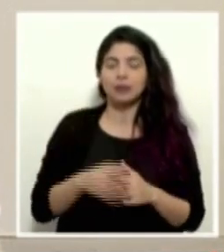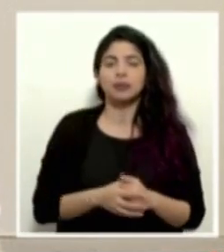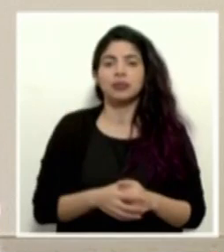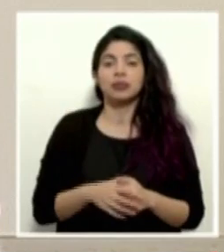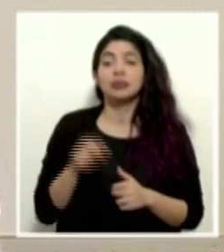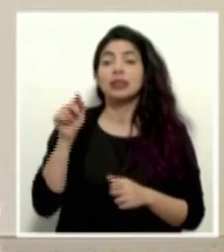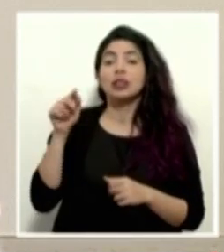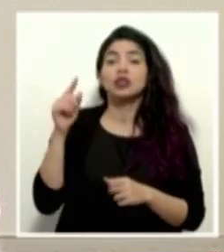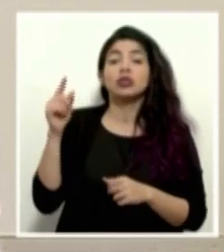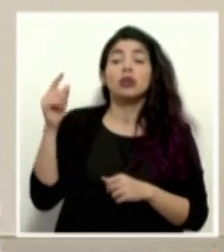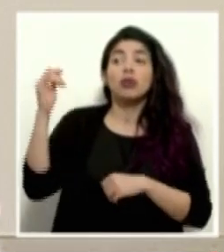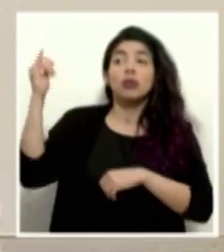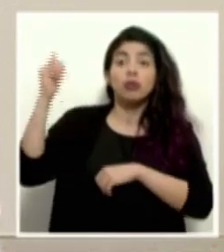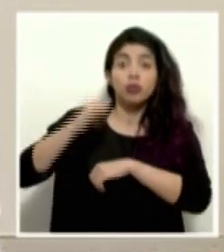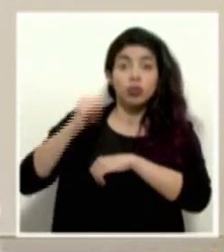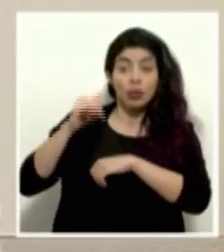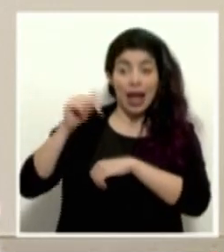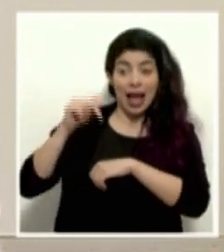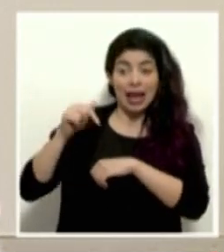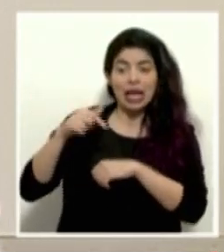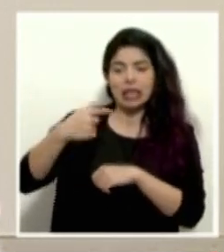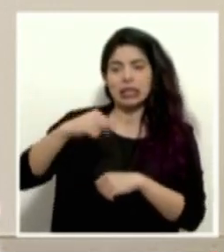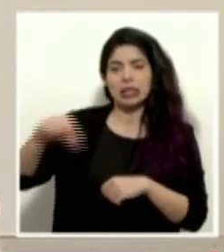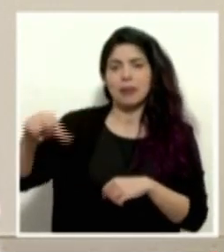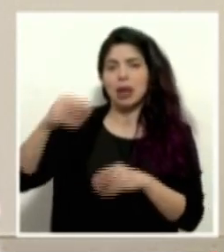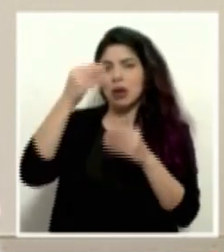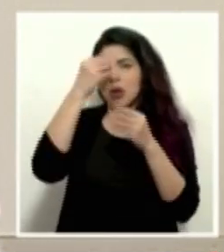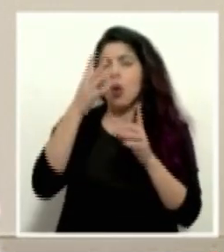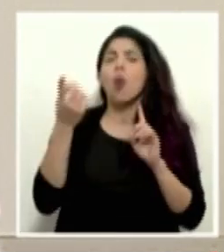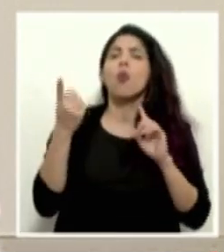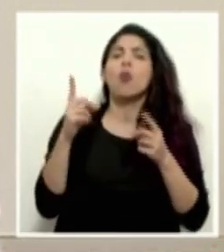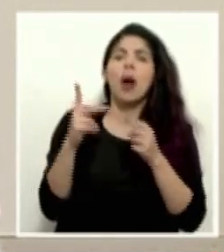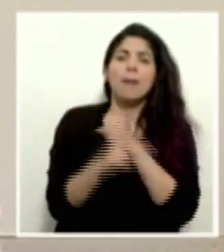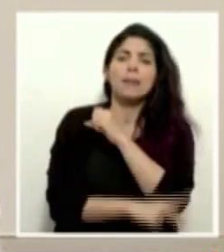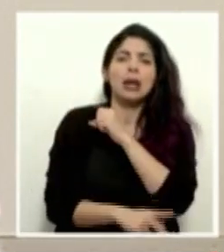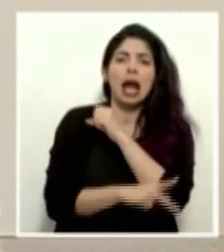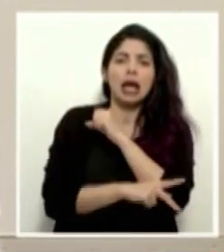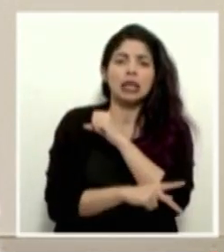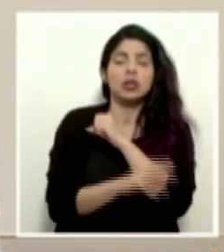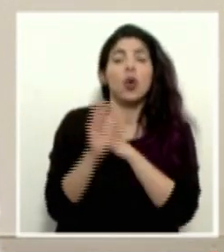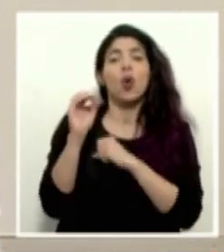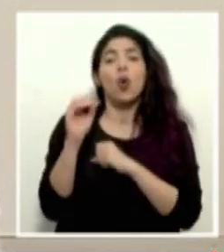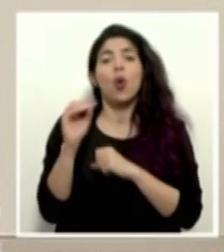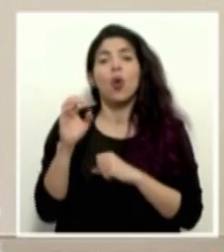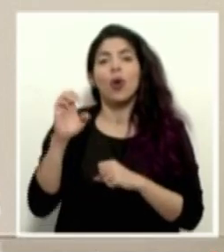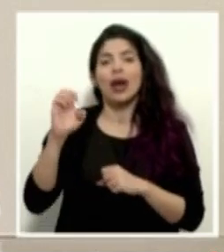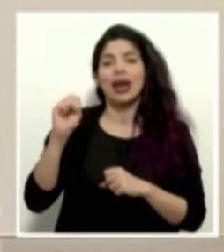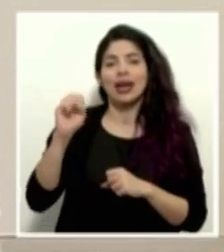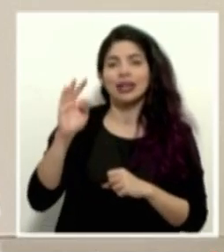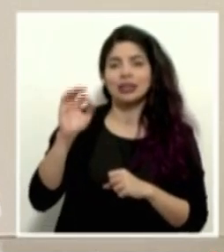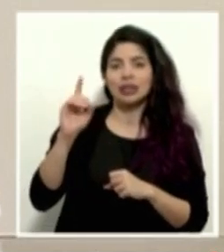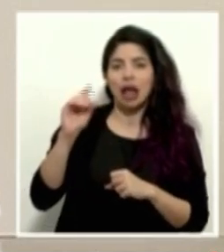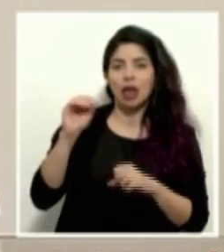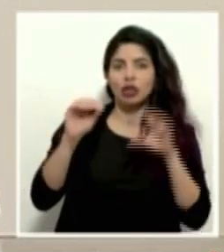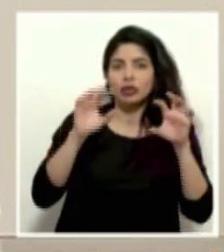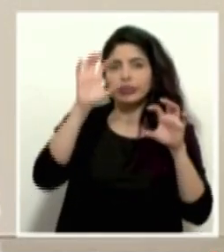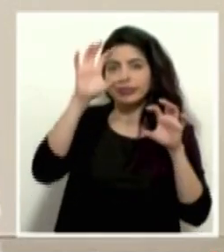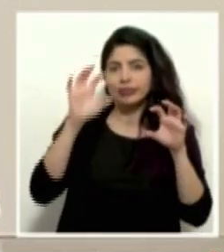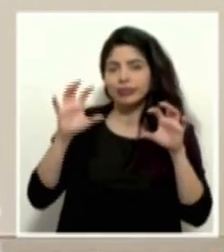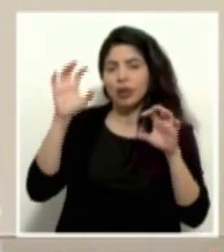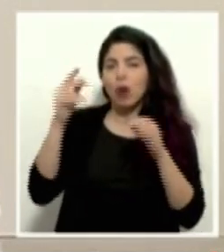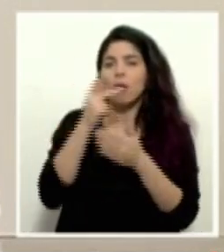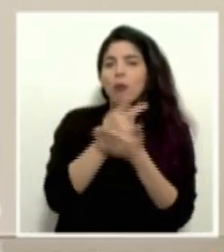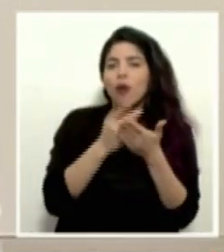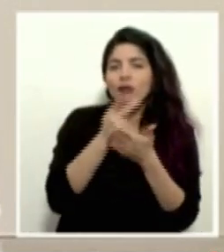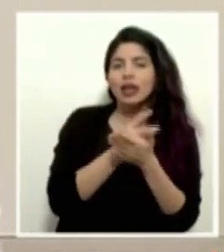Y lo haremos justamente con esta semana. Tendríamos que ya indicar cuáles son los países que estaríamos dándole o los estados eventualmente o los lugares, las provincias, las